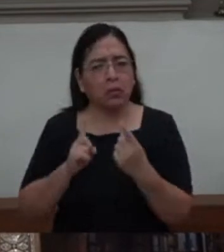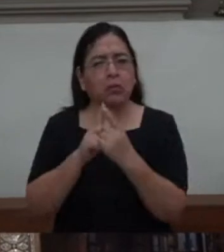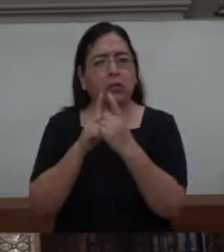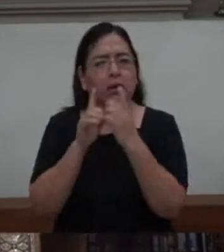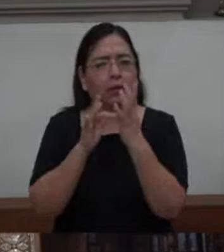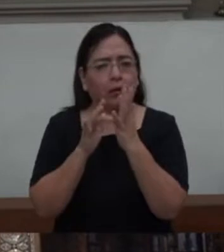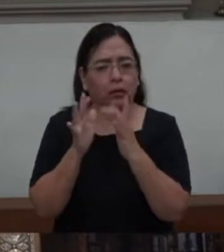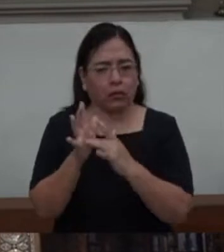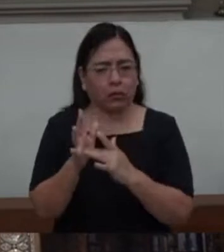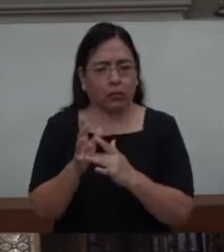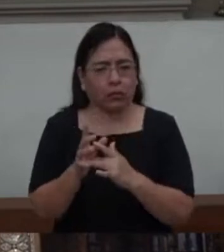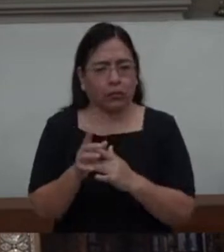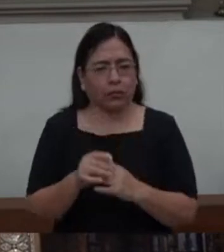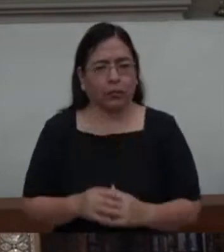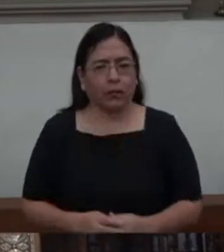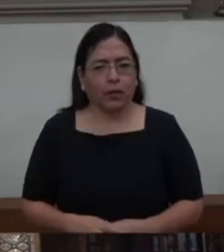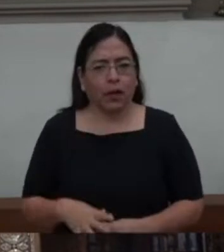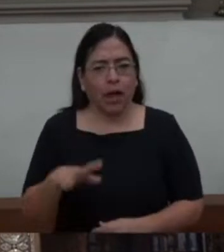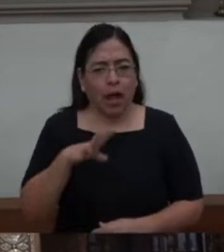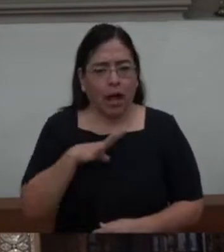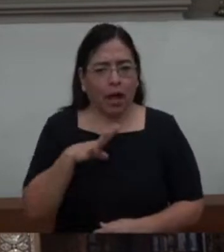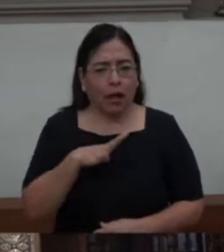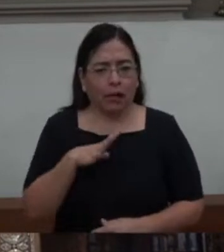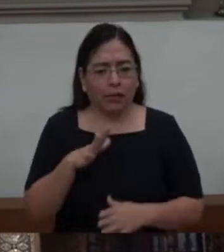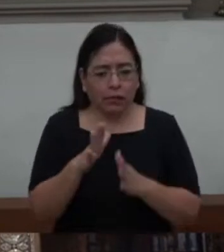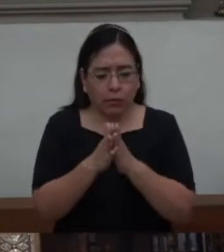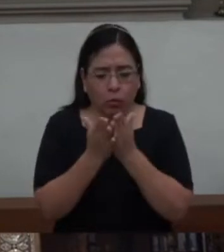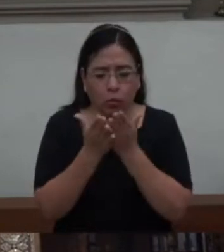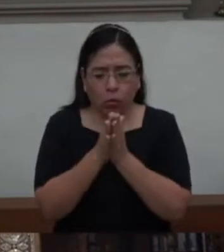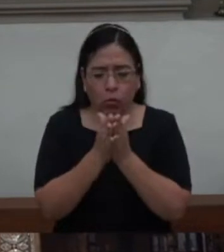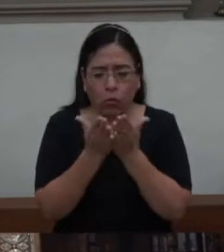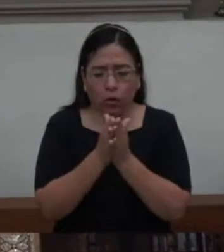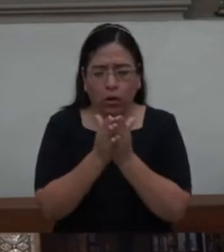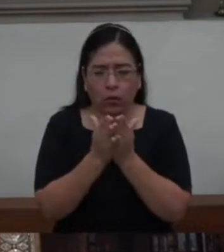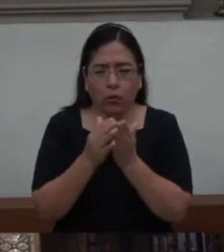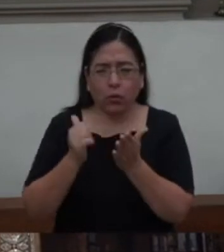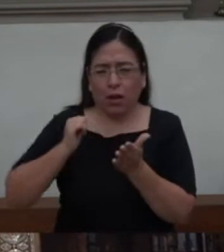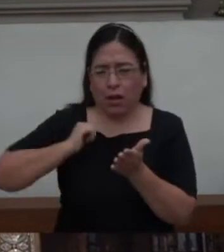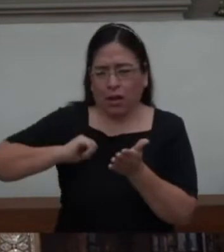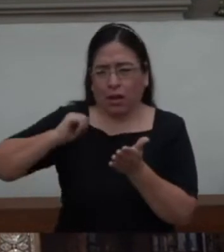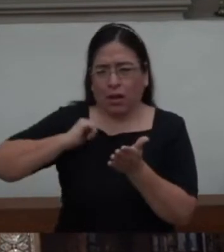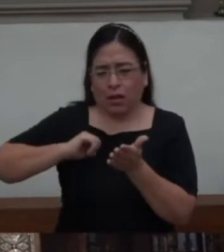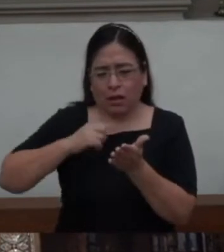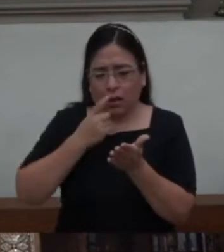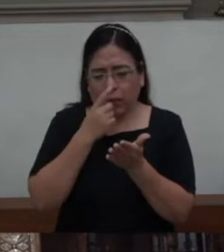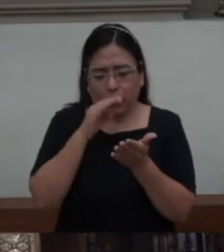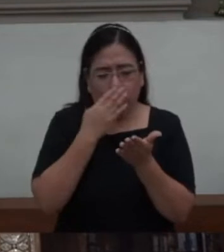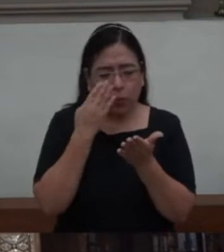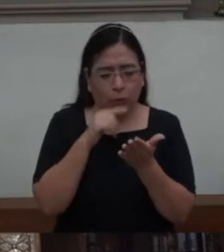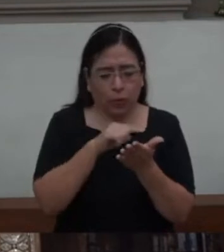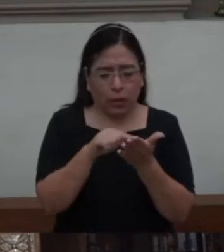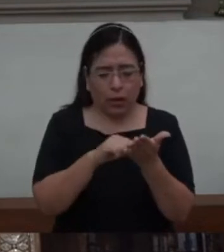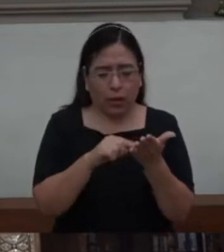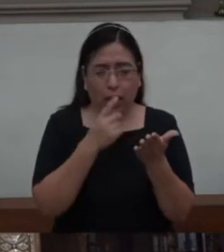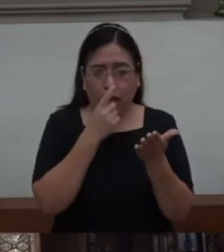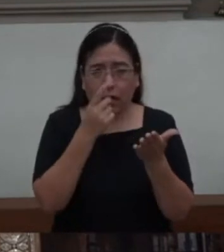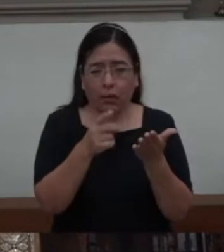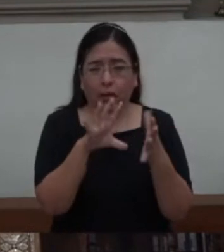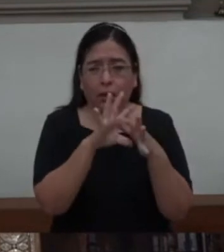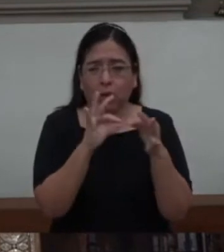antiguo de la era cristiana, la Dida G, habla de la Eucaristía